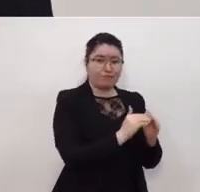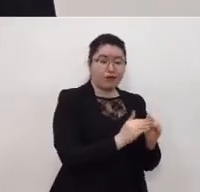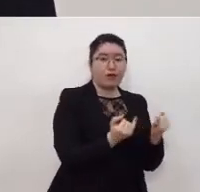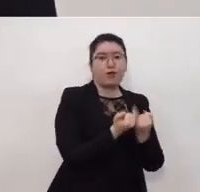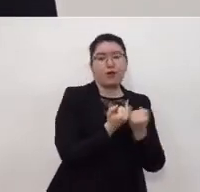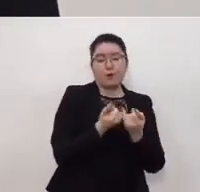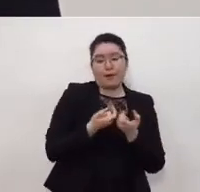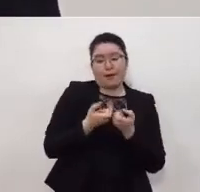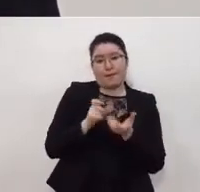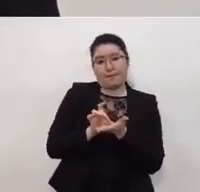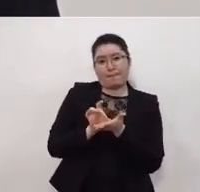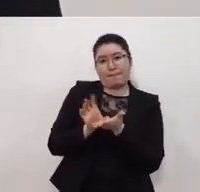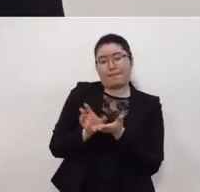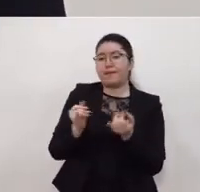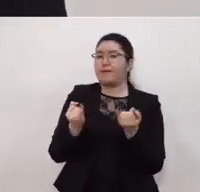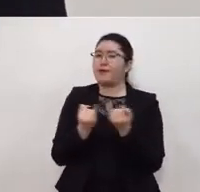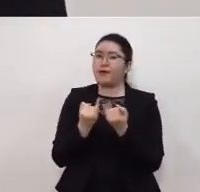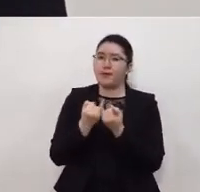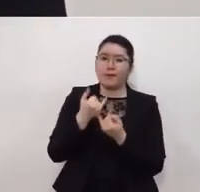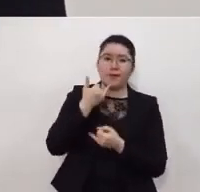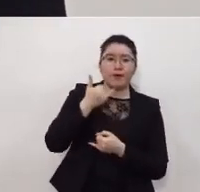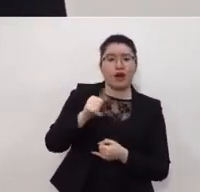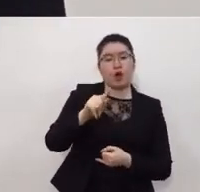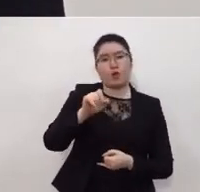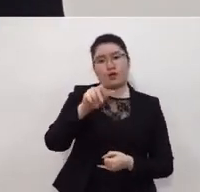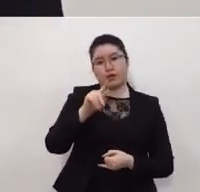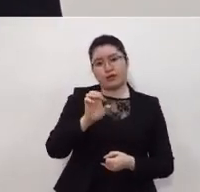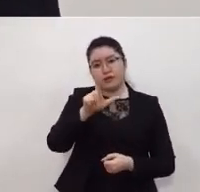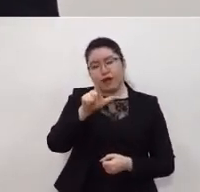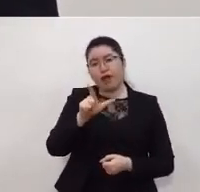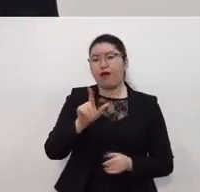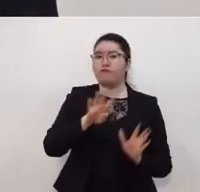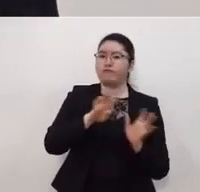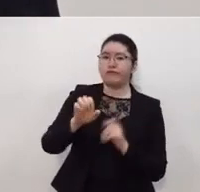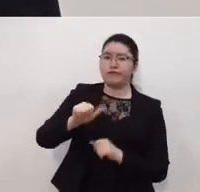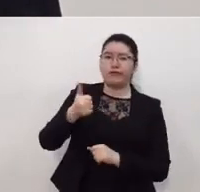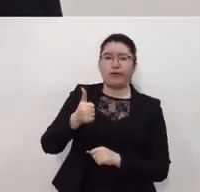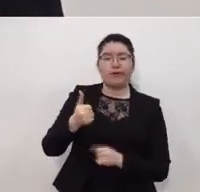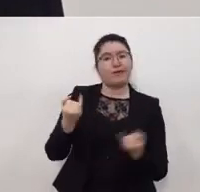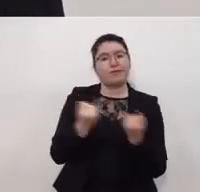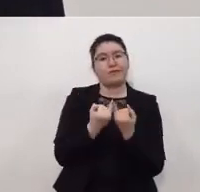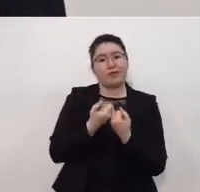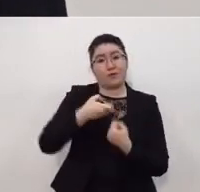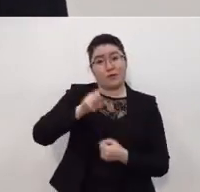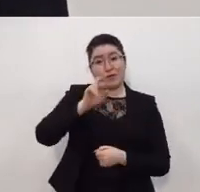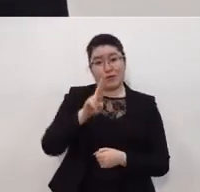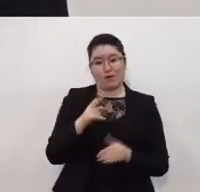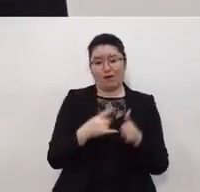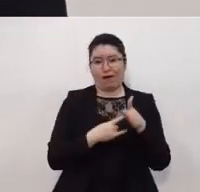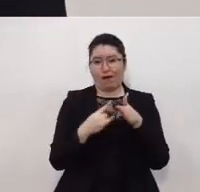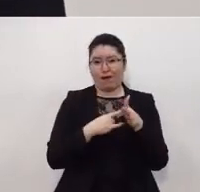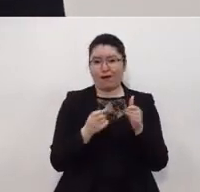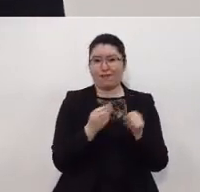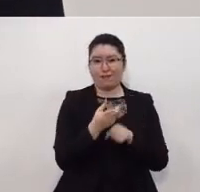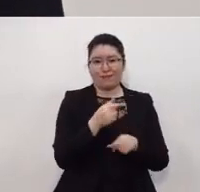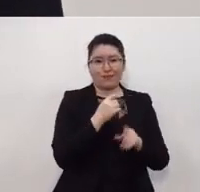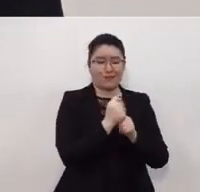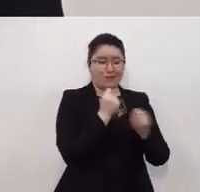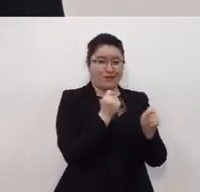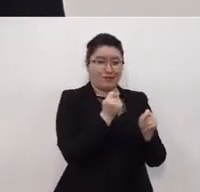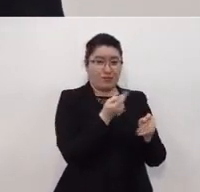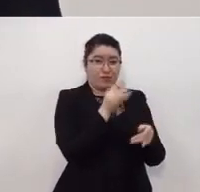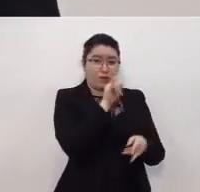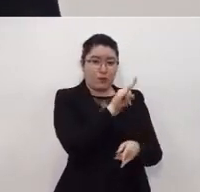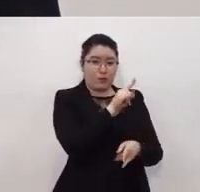del SMS del OCATEL del 911 en fin el propio QR que tenemos ya inclusive en transporte público